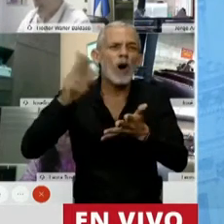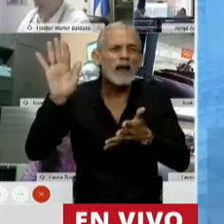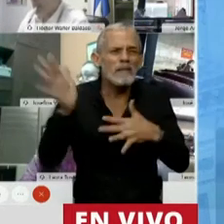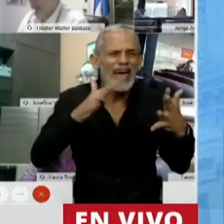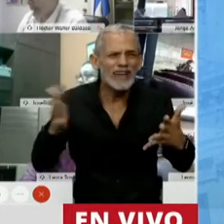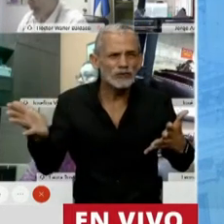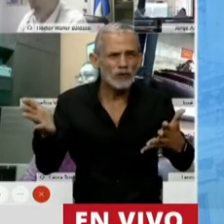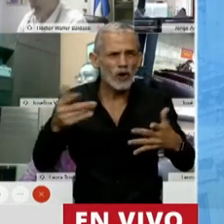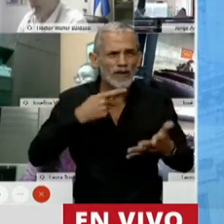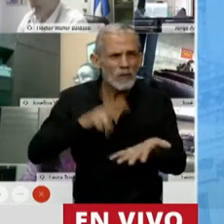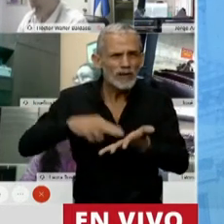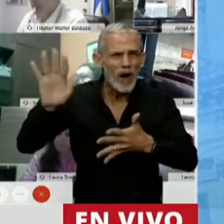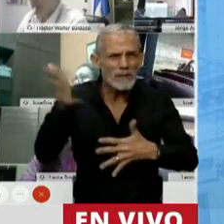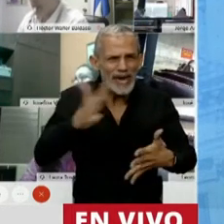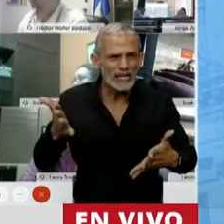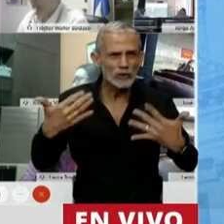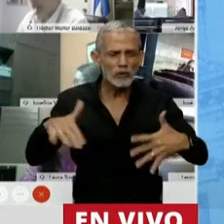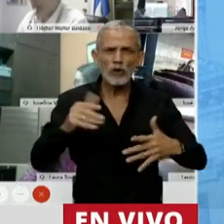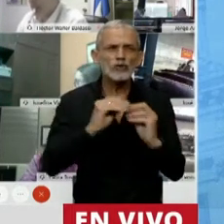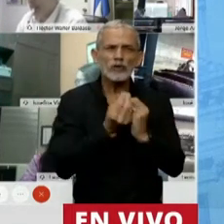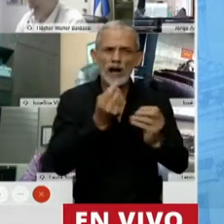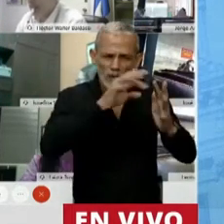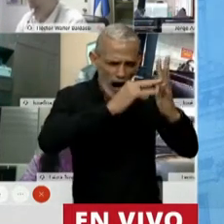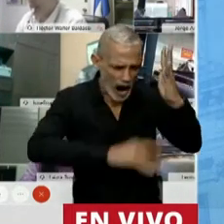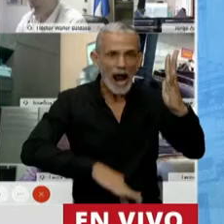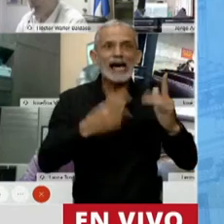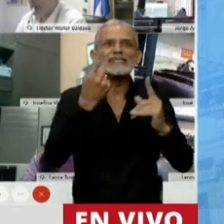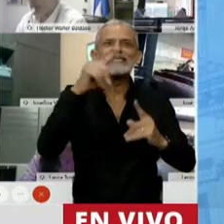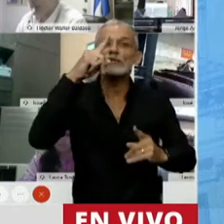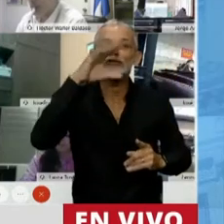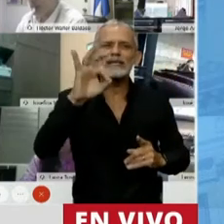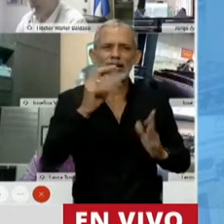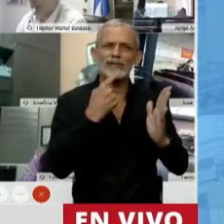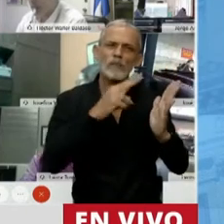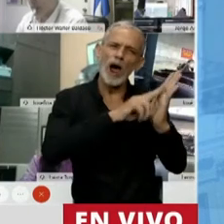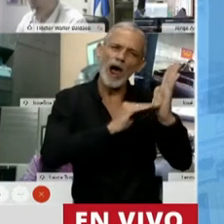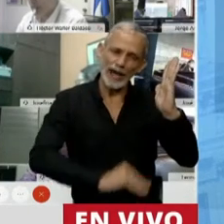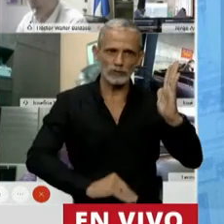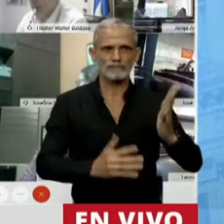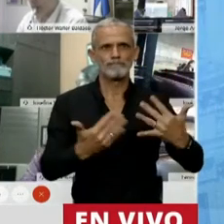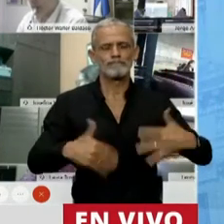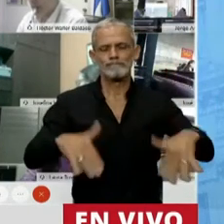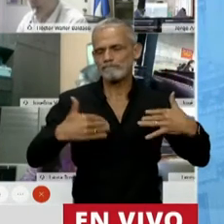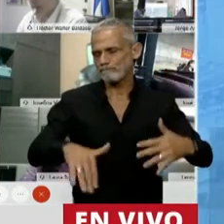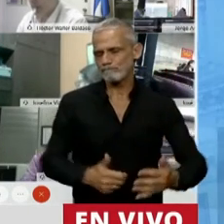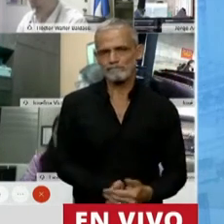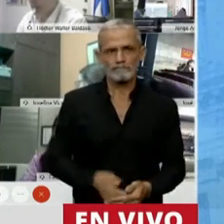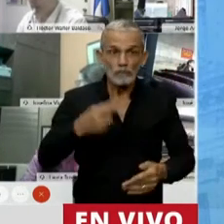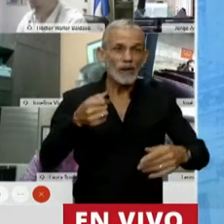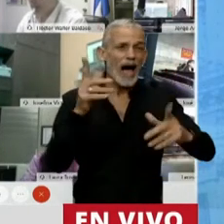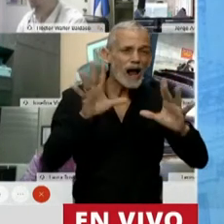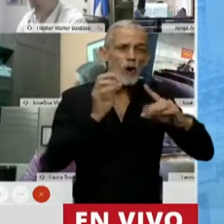que ahora es otro nuevo más, ya tenemos casi 170 impuestos. Los felicito. Si hay algo positivo de este proyecto